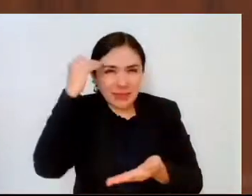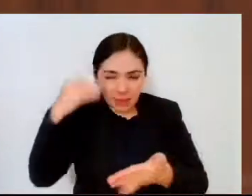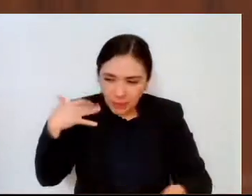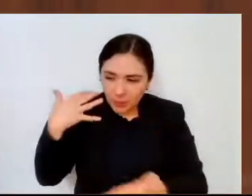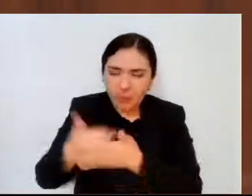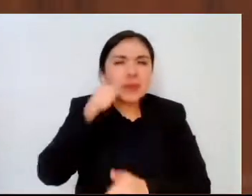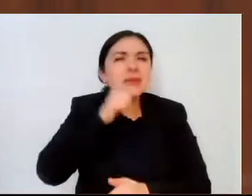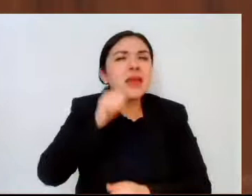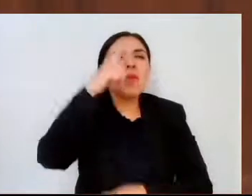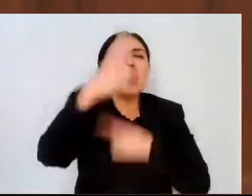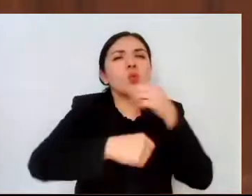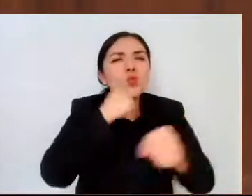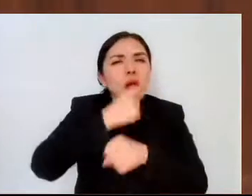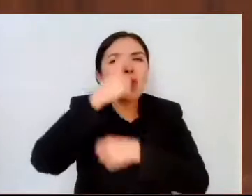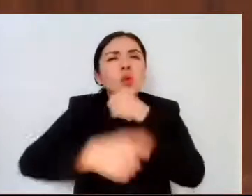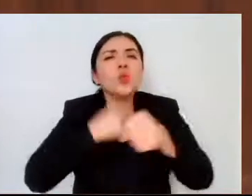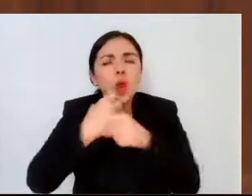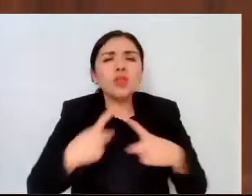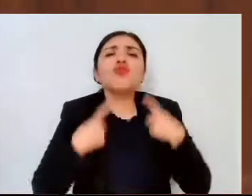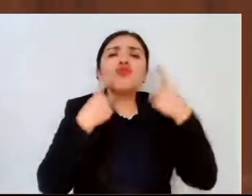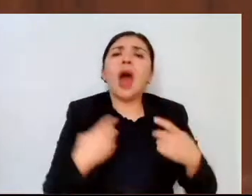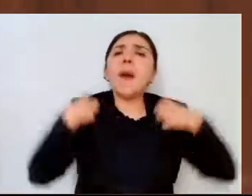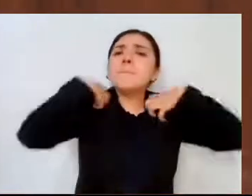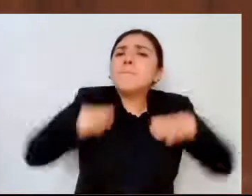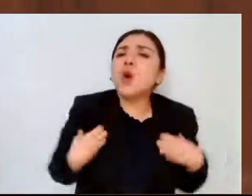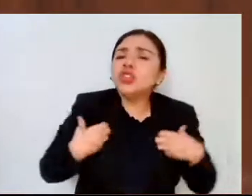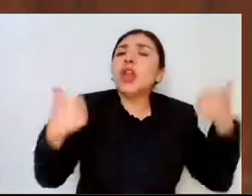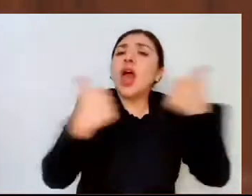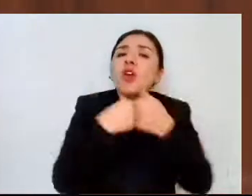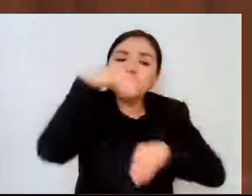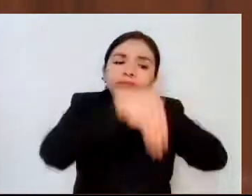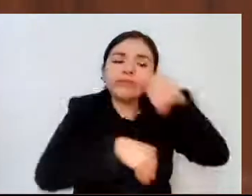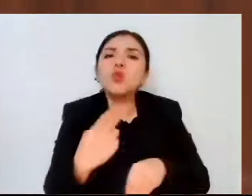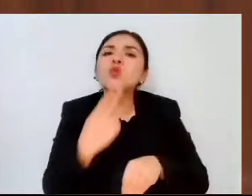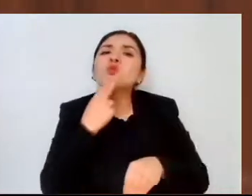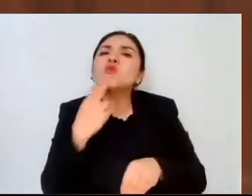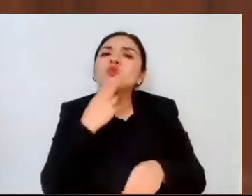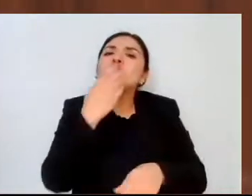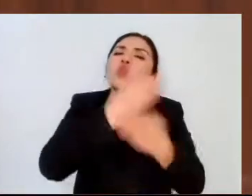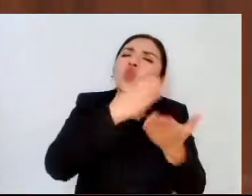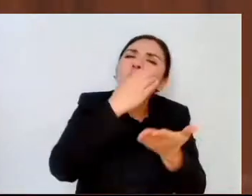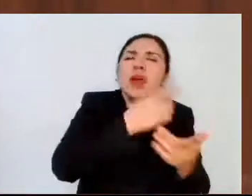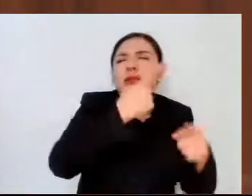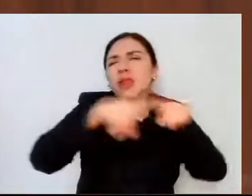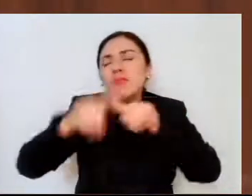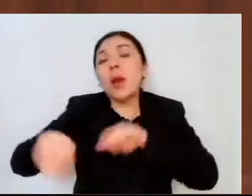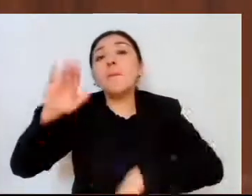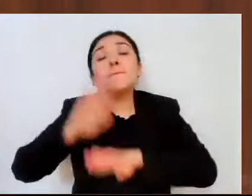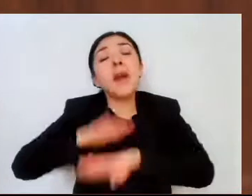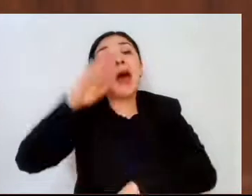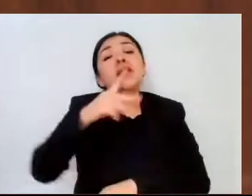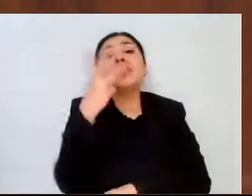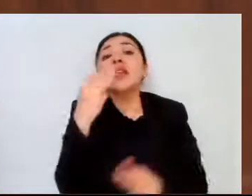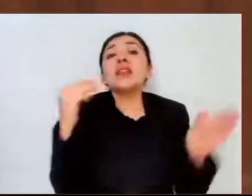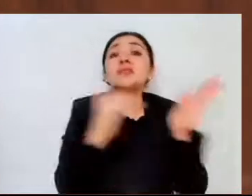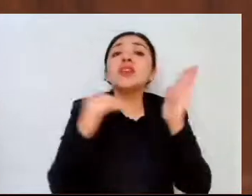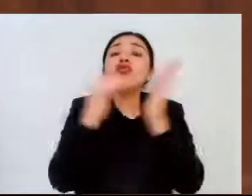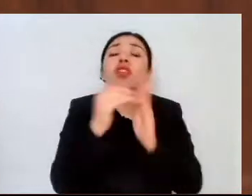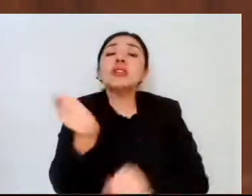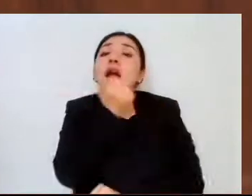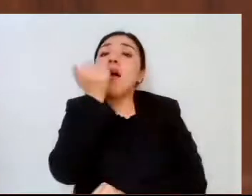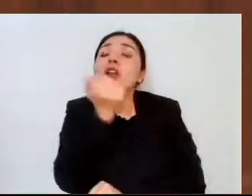año, entregamos mochilas con paquetes de útiles a los más de 3 millones de estudiantes de escuelas